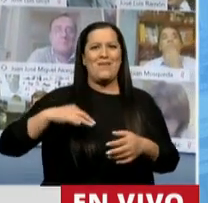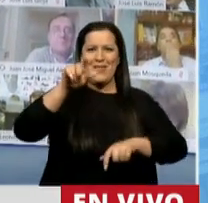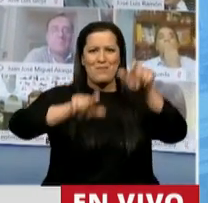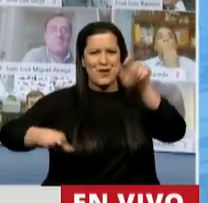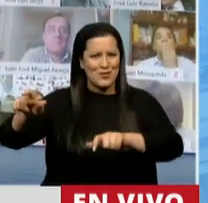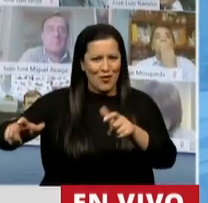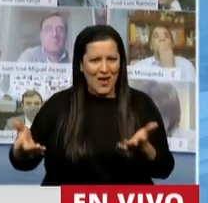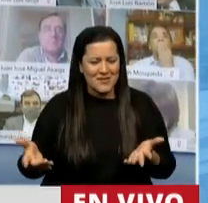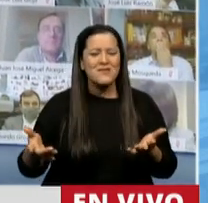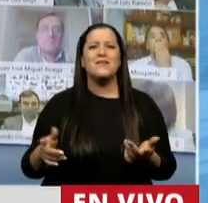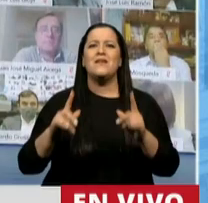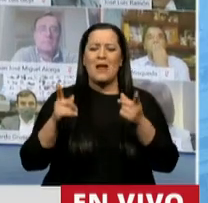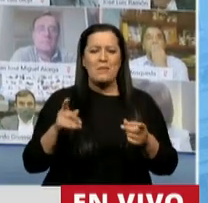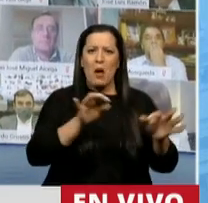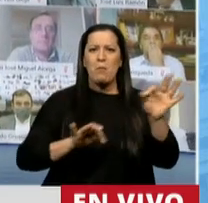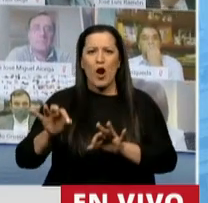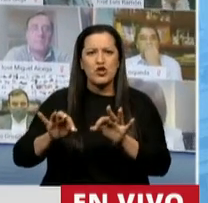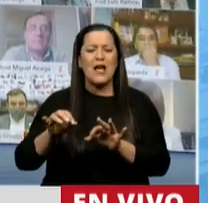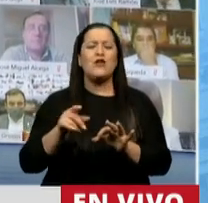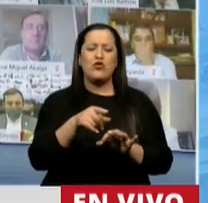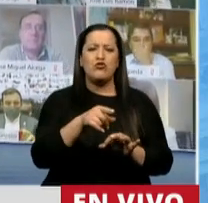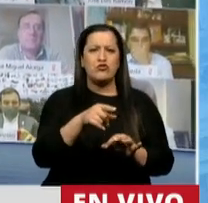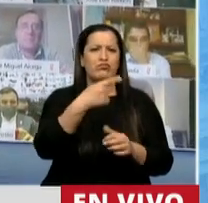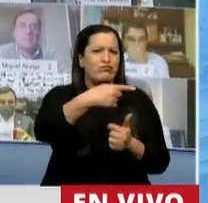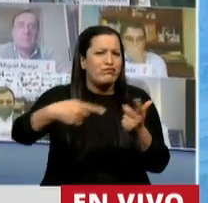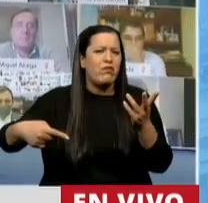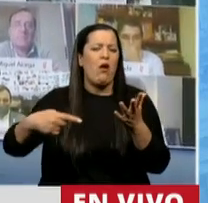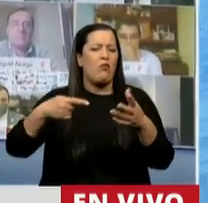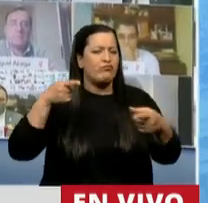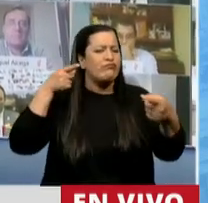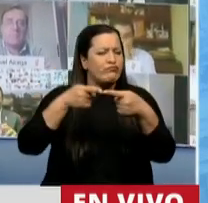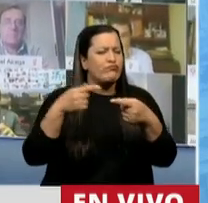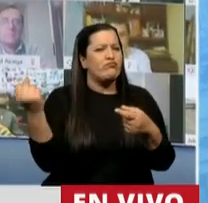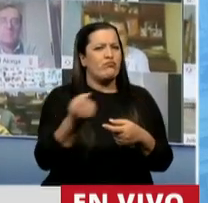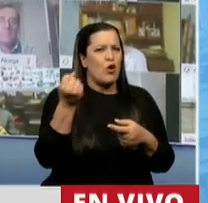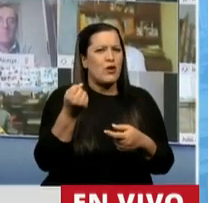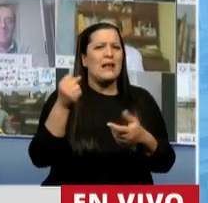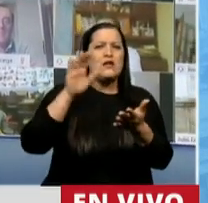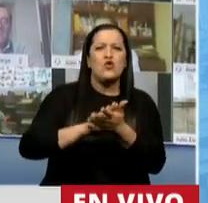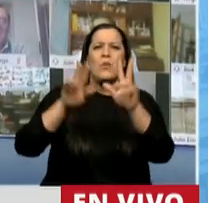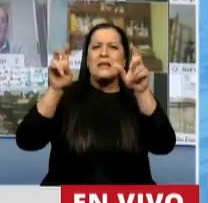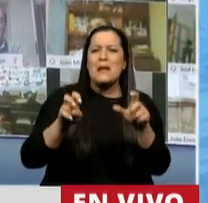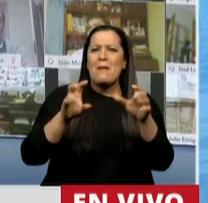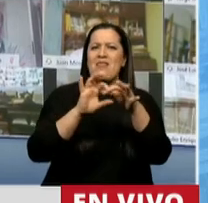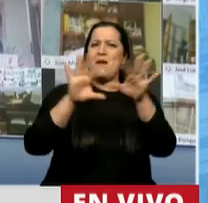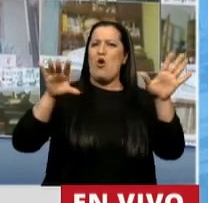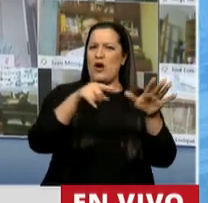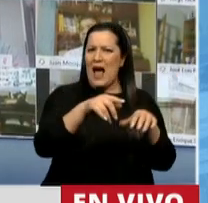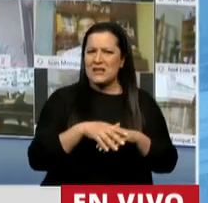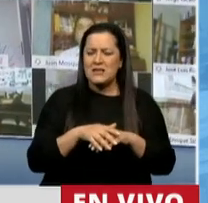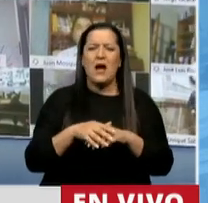proyectos que creo que son un paso adelante en lo que es el juego de la democracia, haber